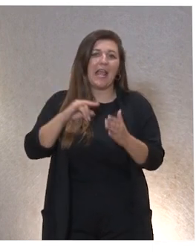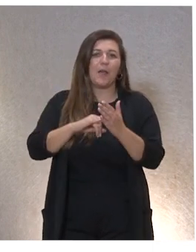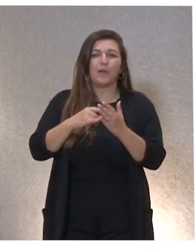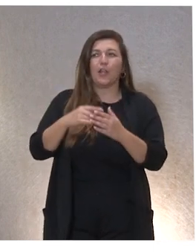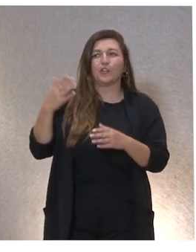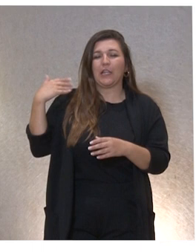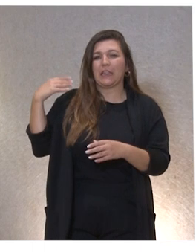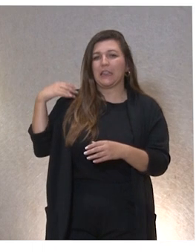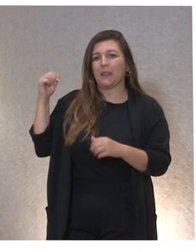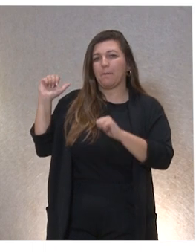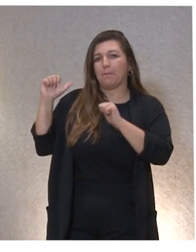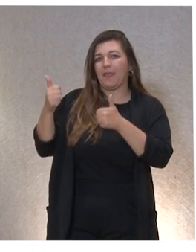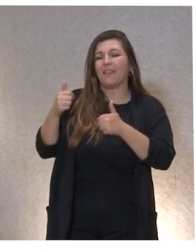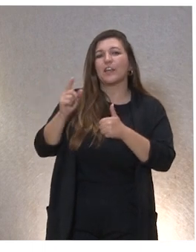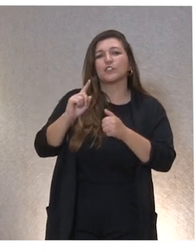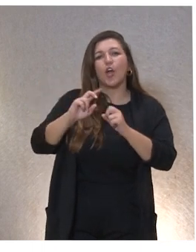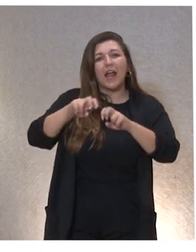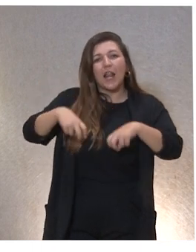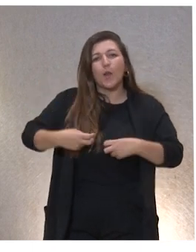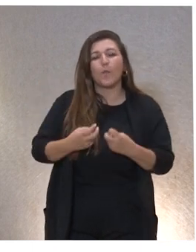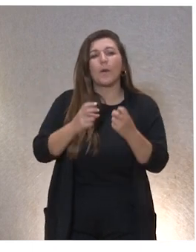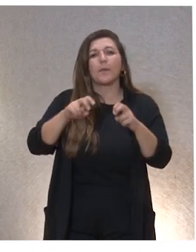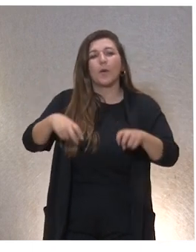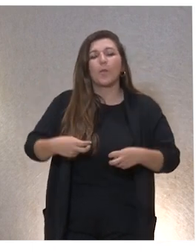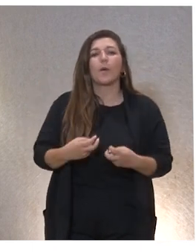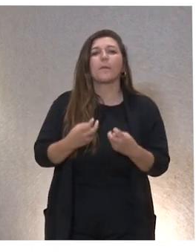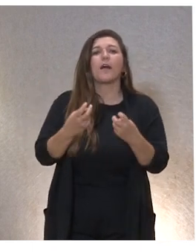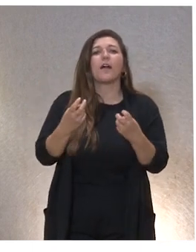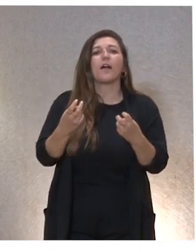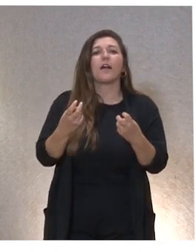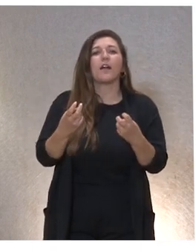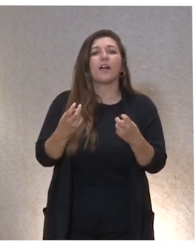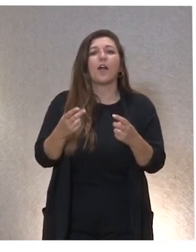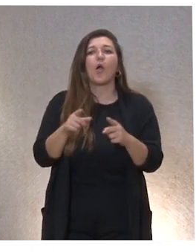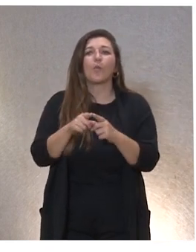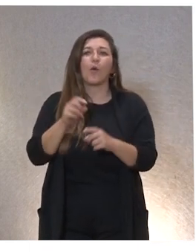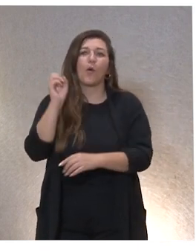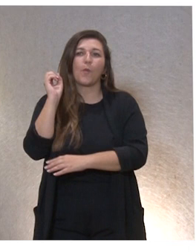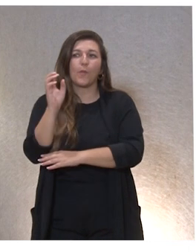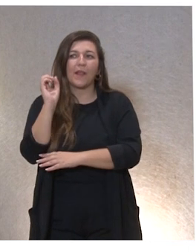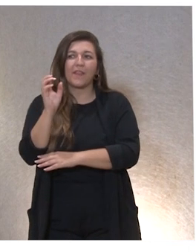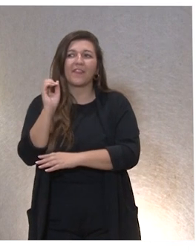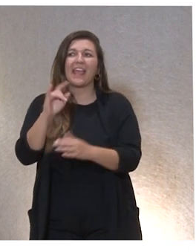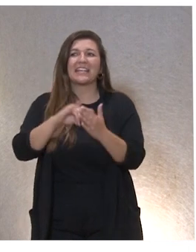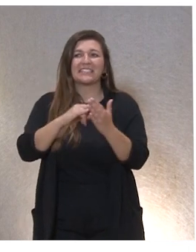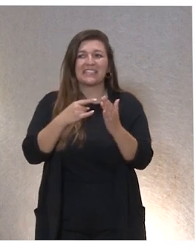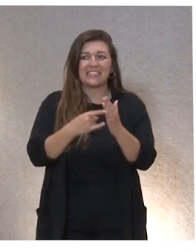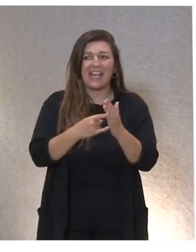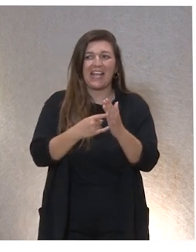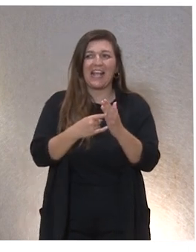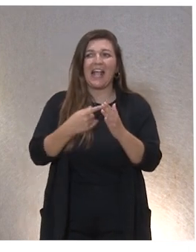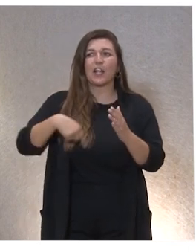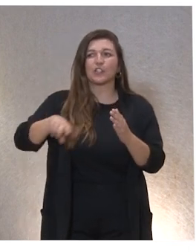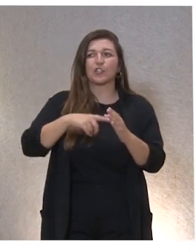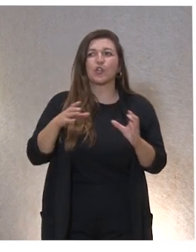sino algo que lo renueva digamos la ponencia estratégica de ganamos en comunidad